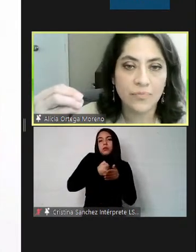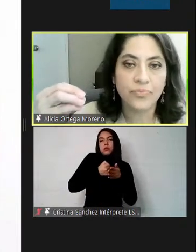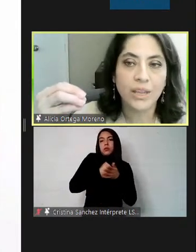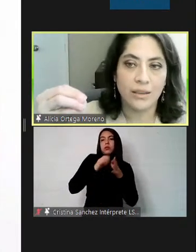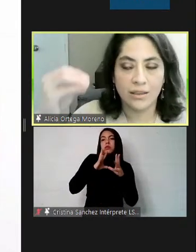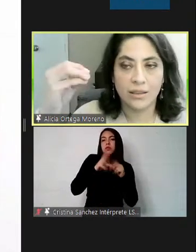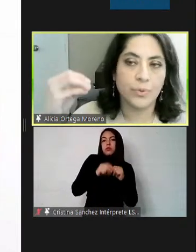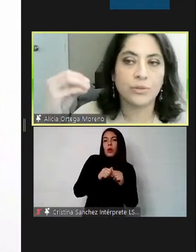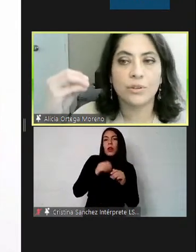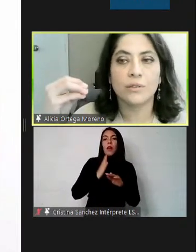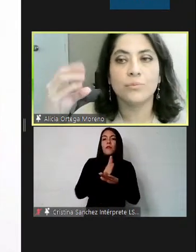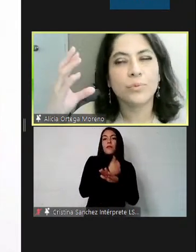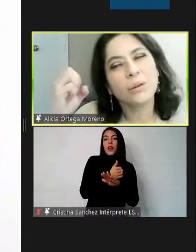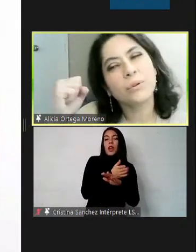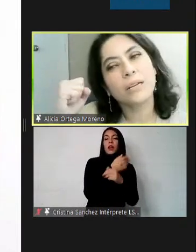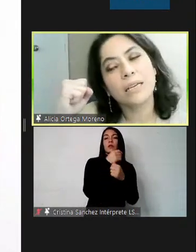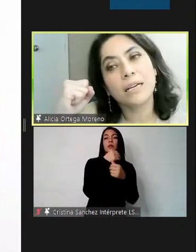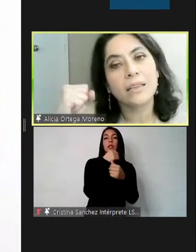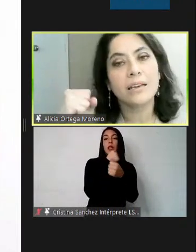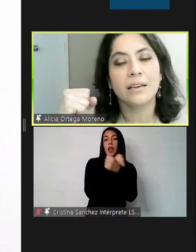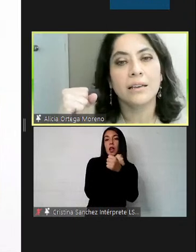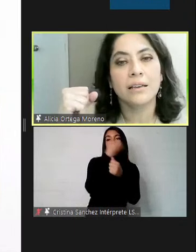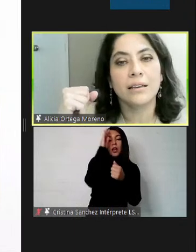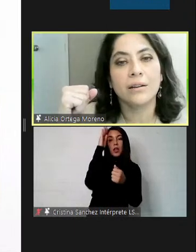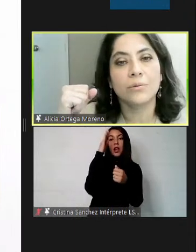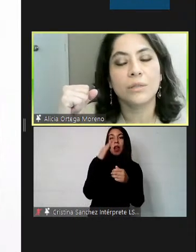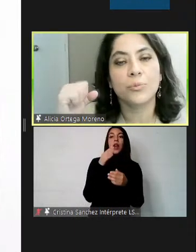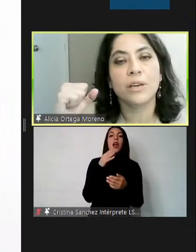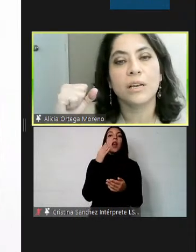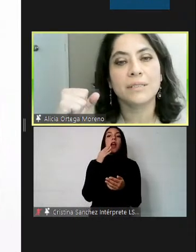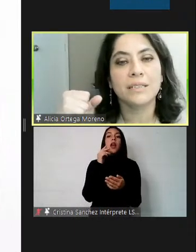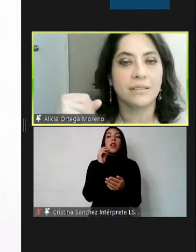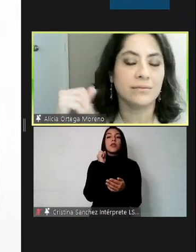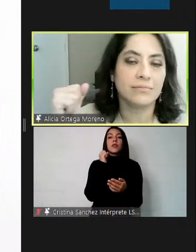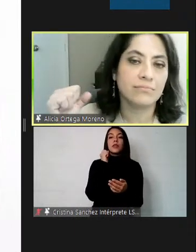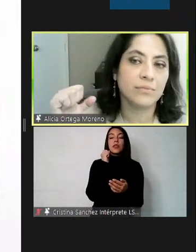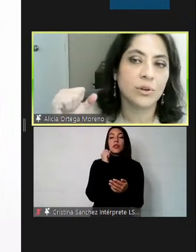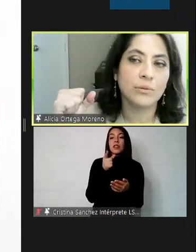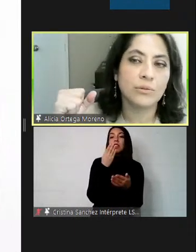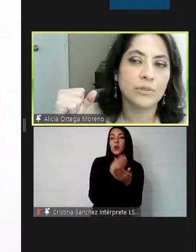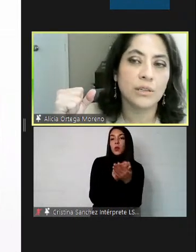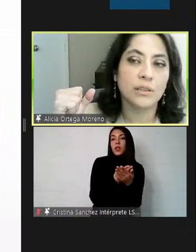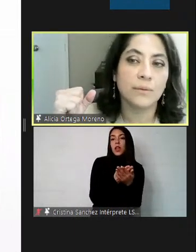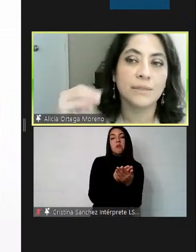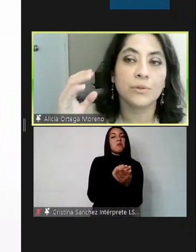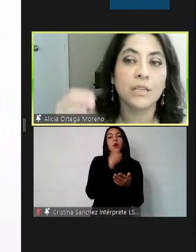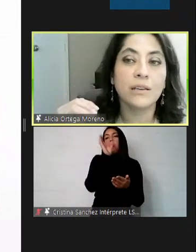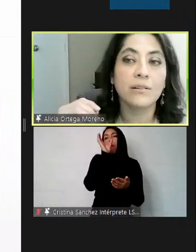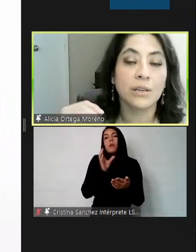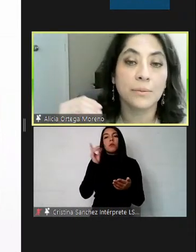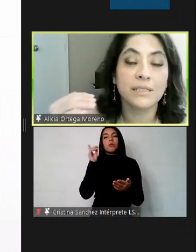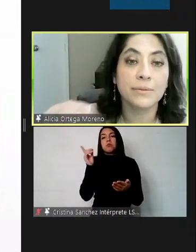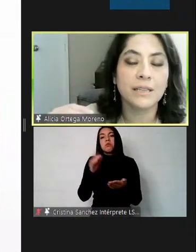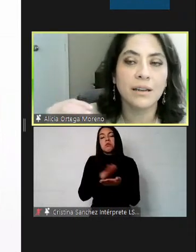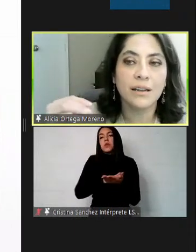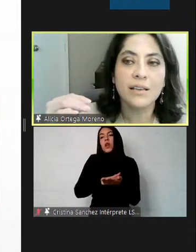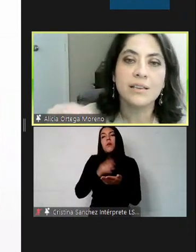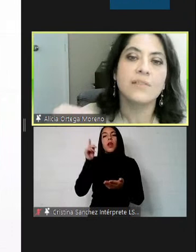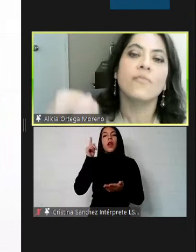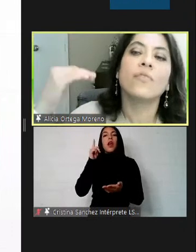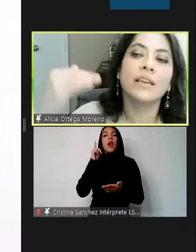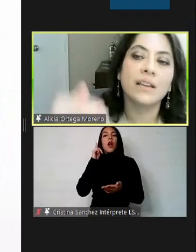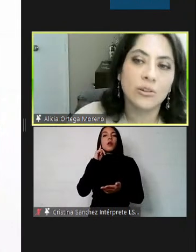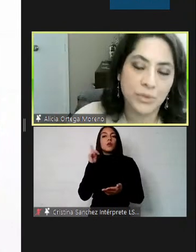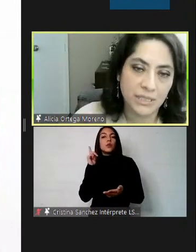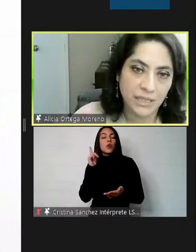denunciar y esta persona, ponga agua que tenga algún tipo de discapacidad, ponga agua discapacidad auditiva o discapacidad mental,